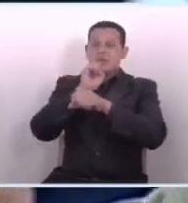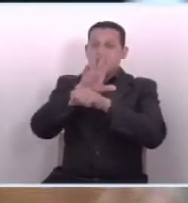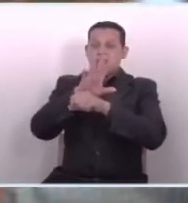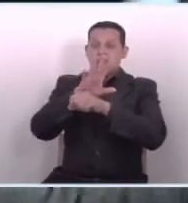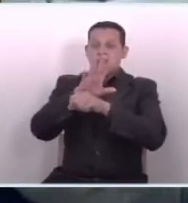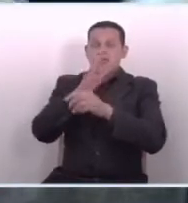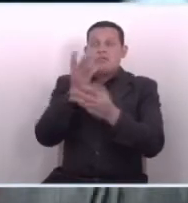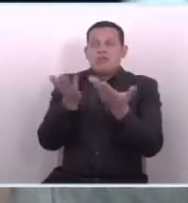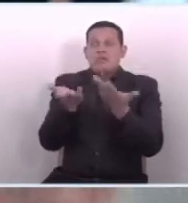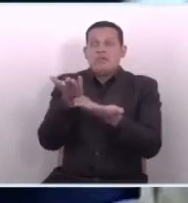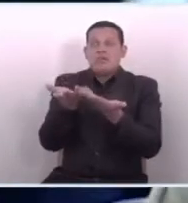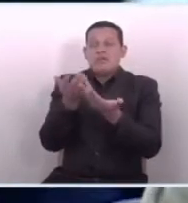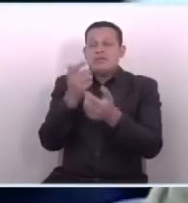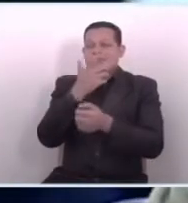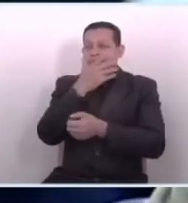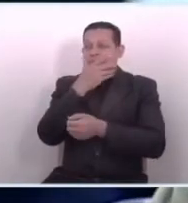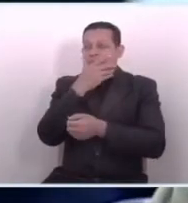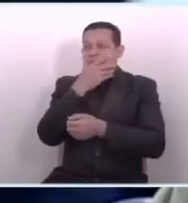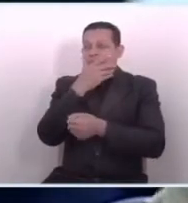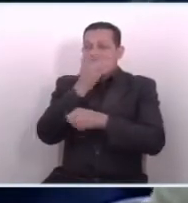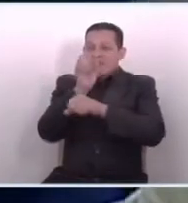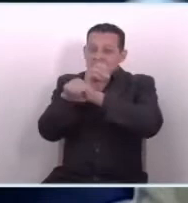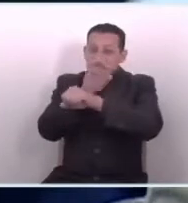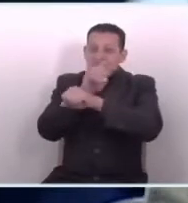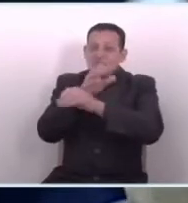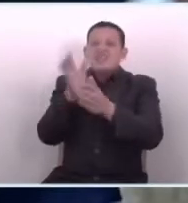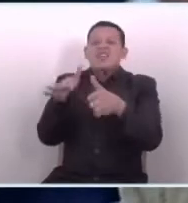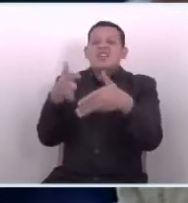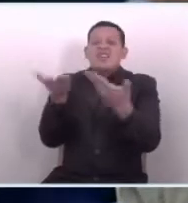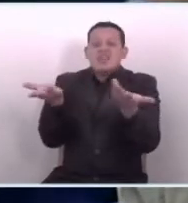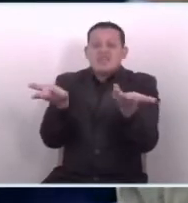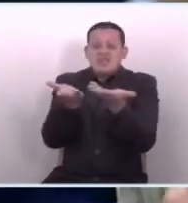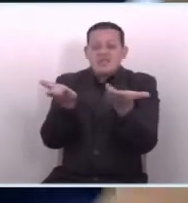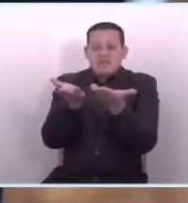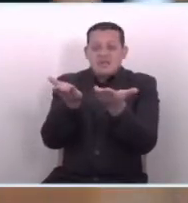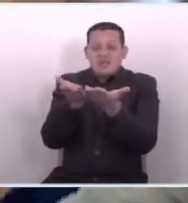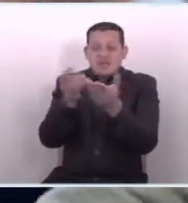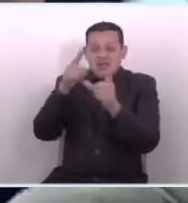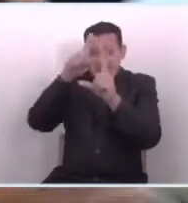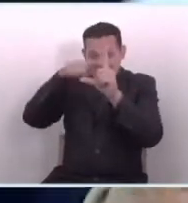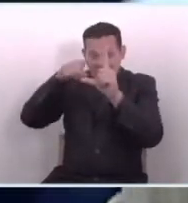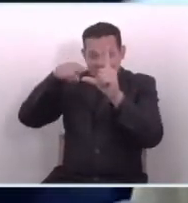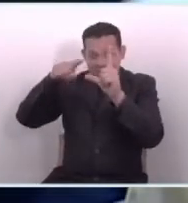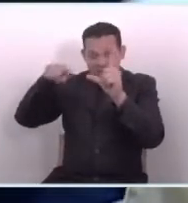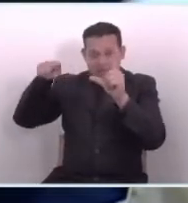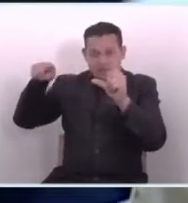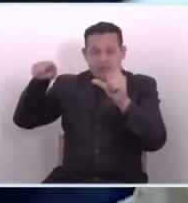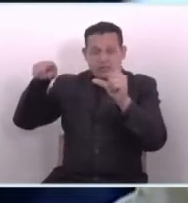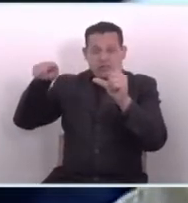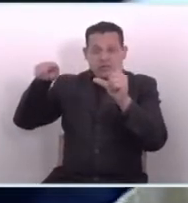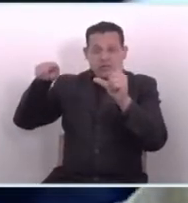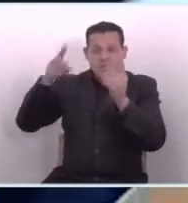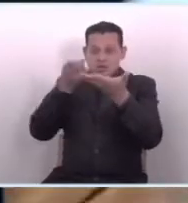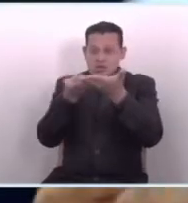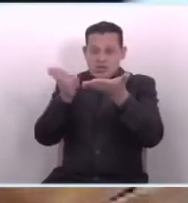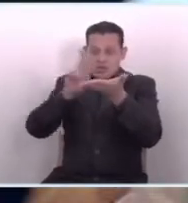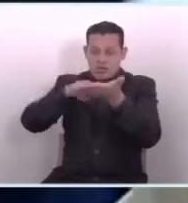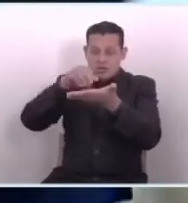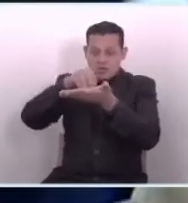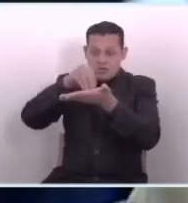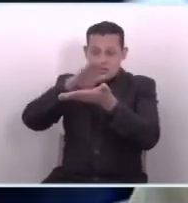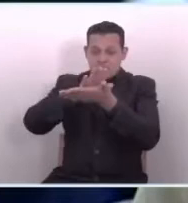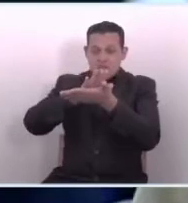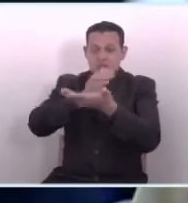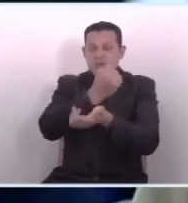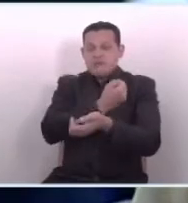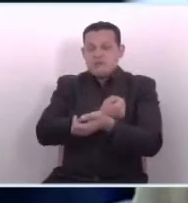o más bien instruirles qué va a pasar con las estadísticas, los registros de